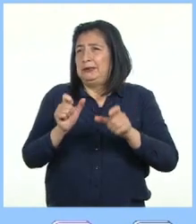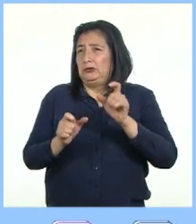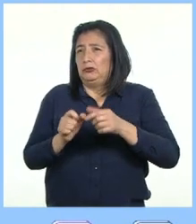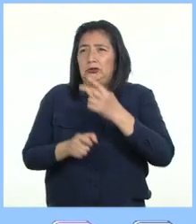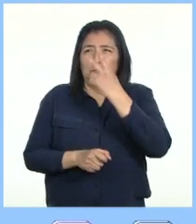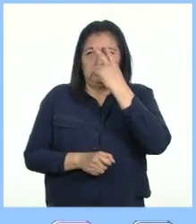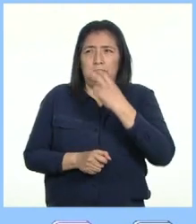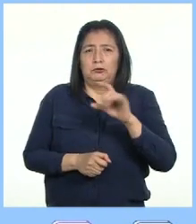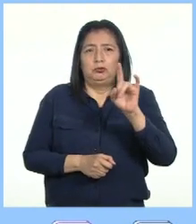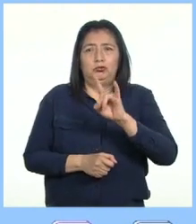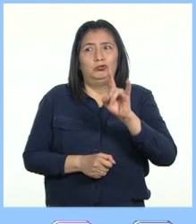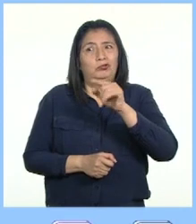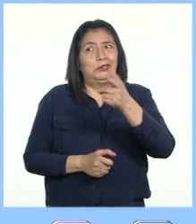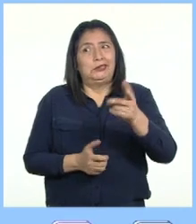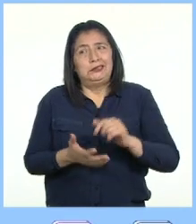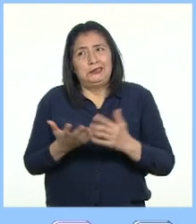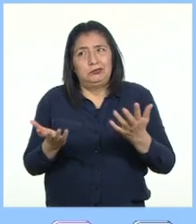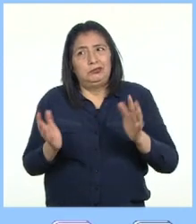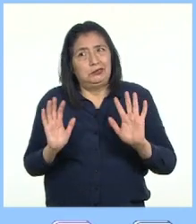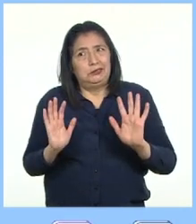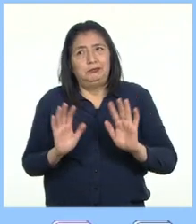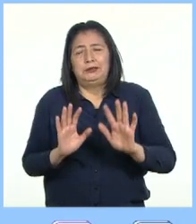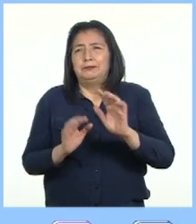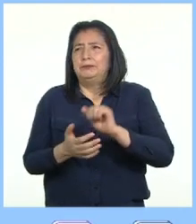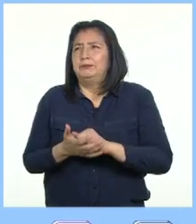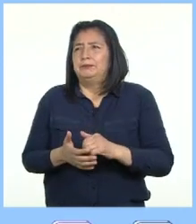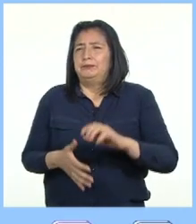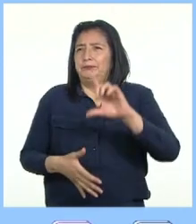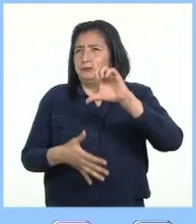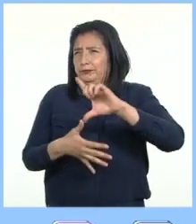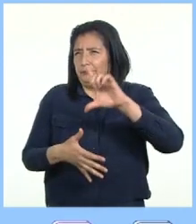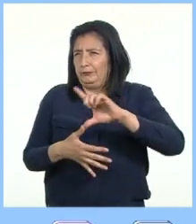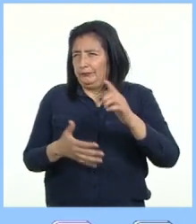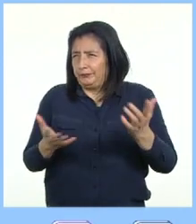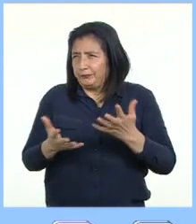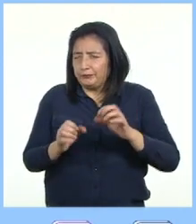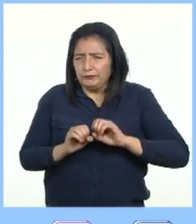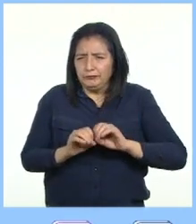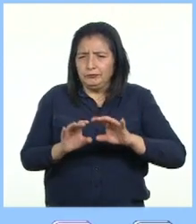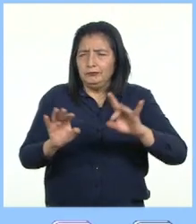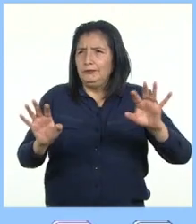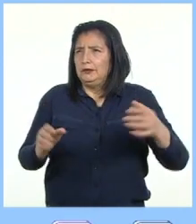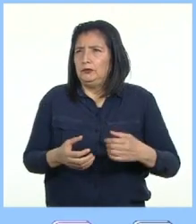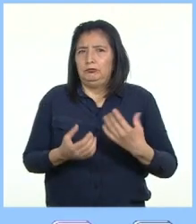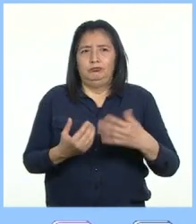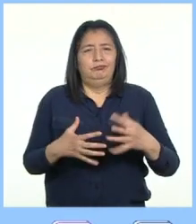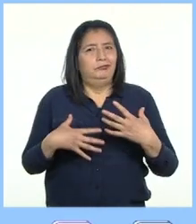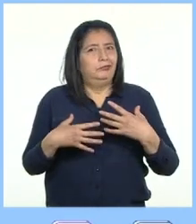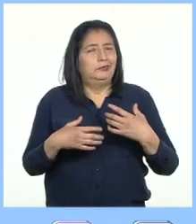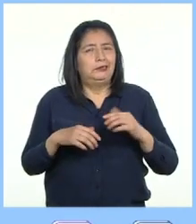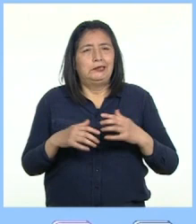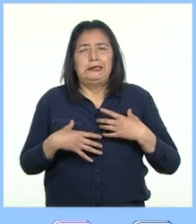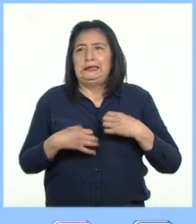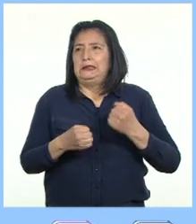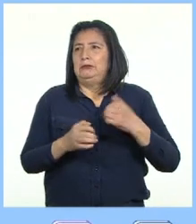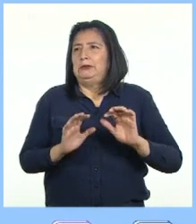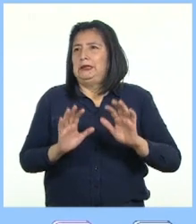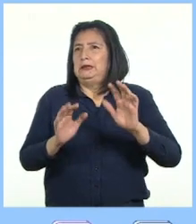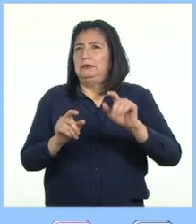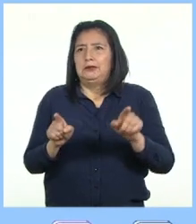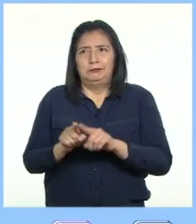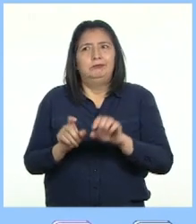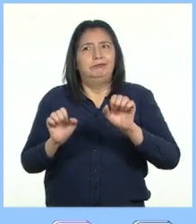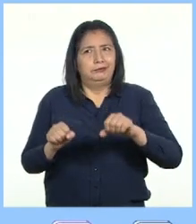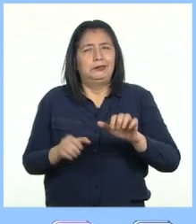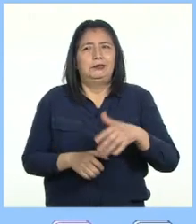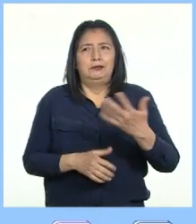usar estas curas milagrosas En Latinoamérica, donde se han difundido curas milagrosas También han habido